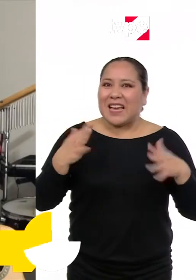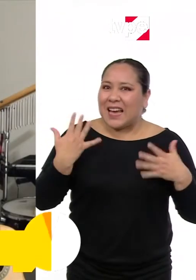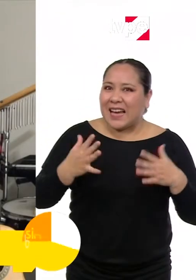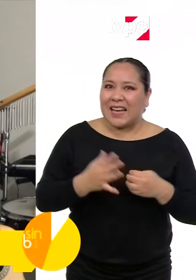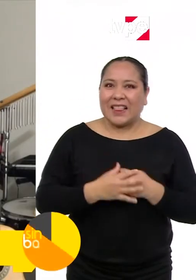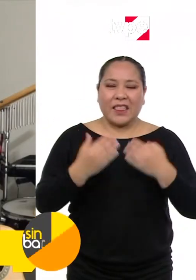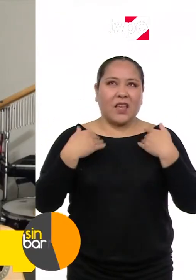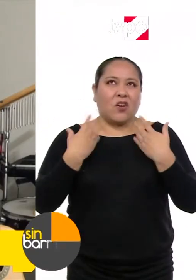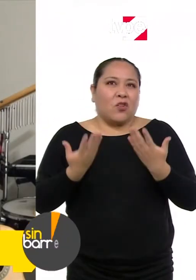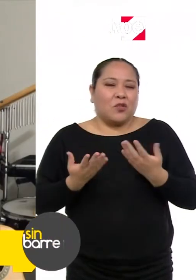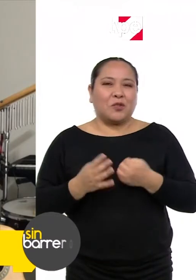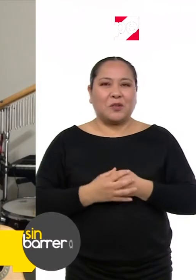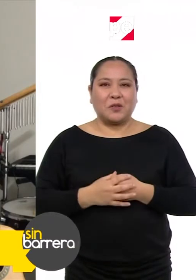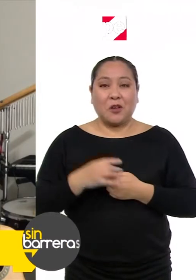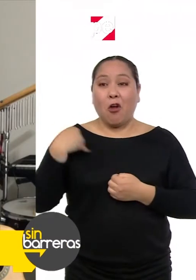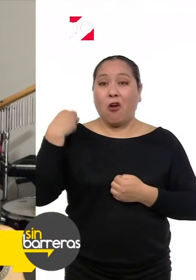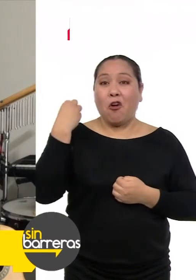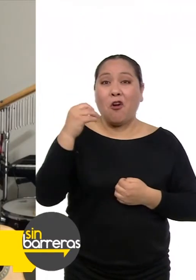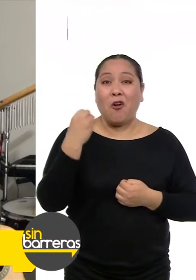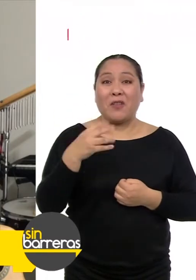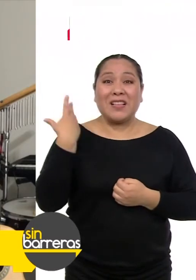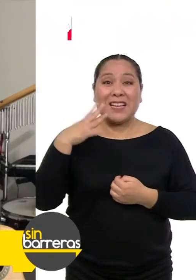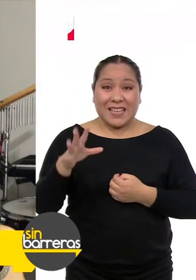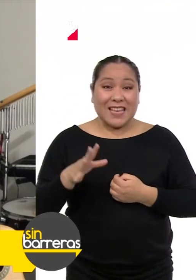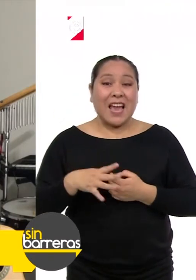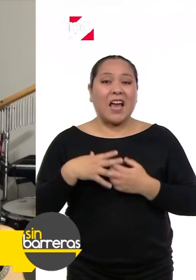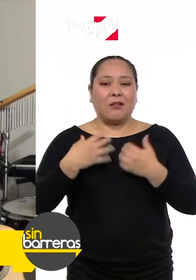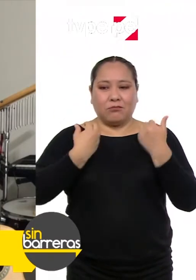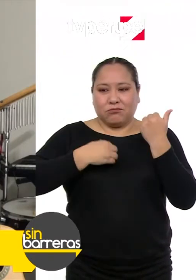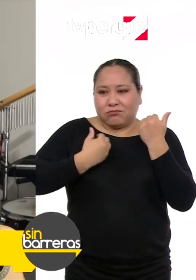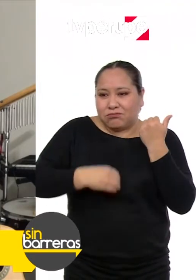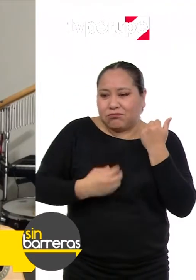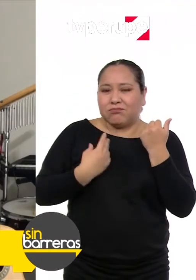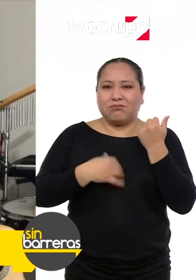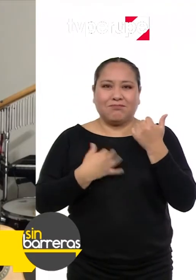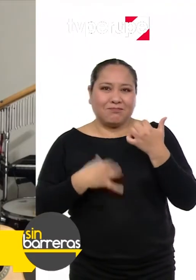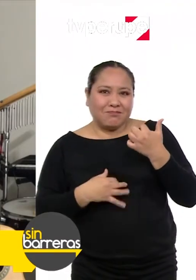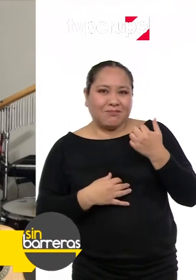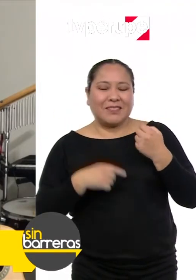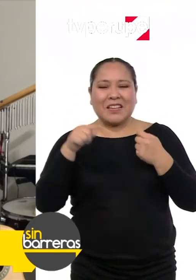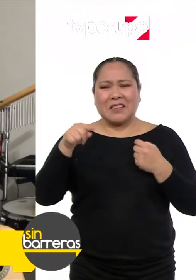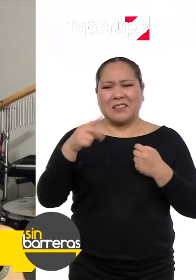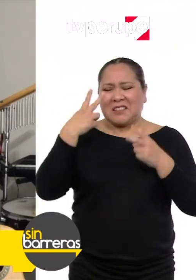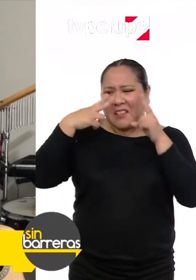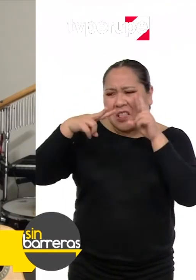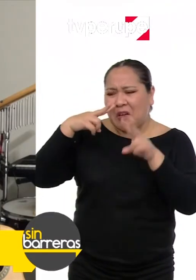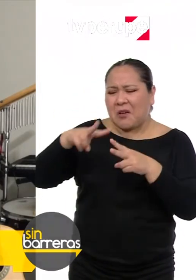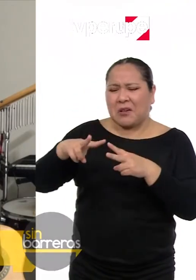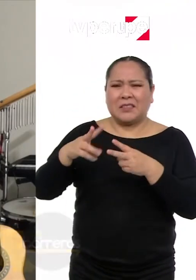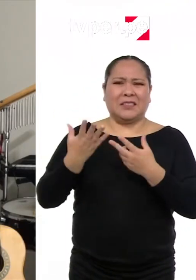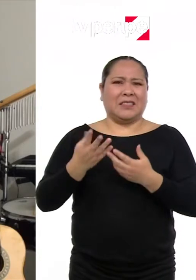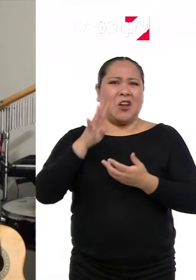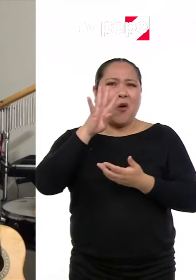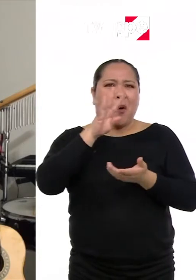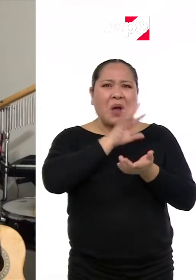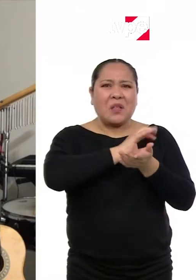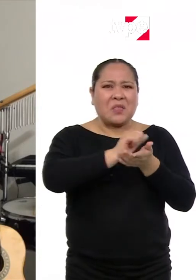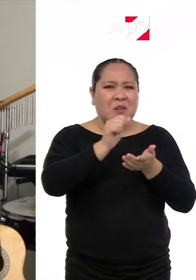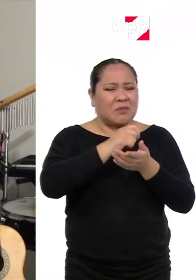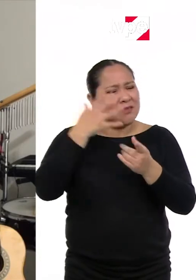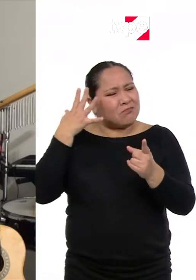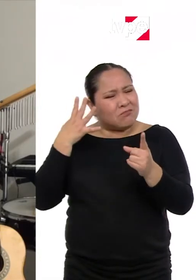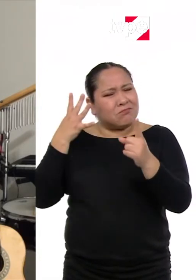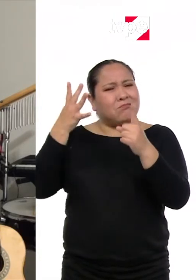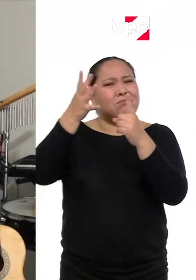tengo jóvenes que ya están ejecutando sus instrumentos. Y eso me parece que durante estos cuatro